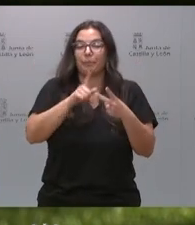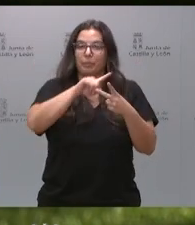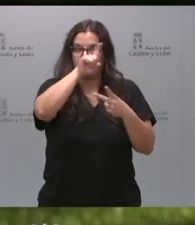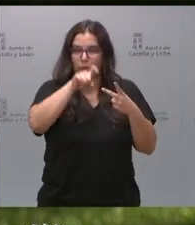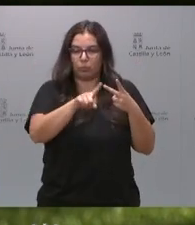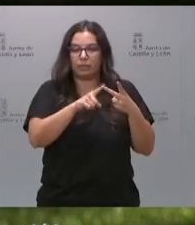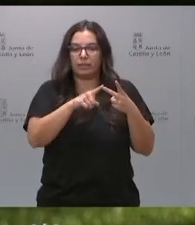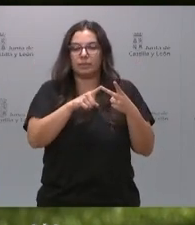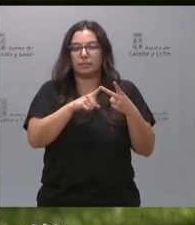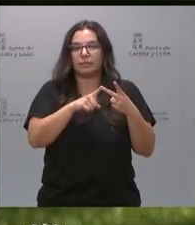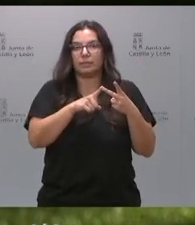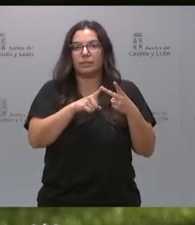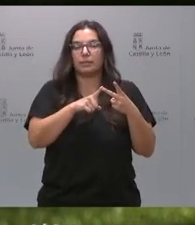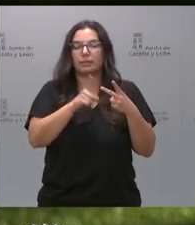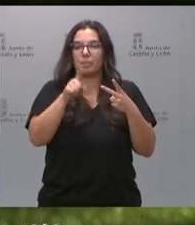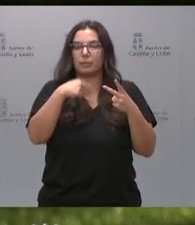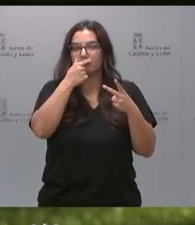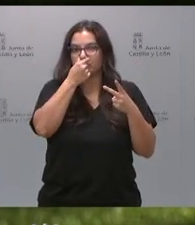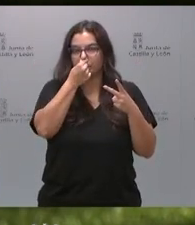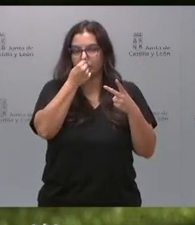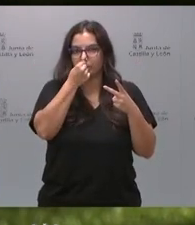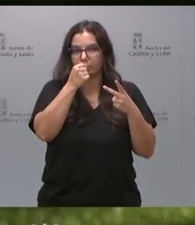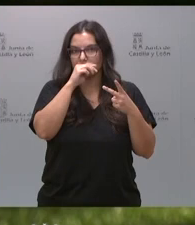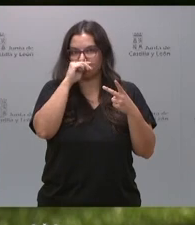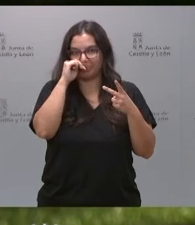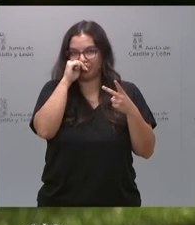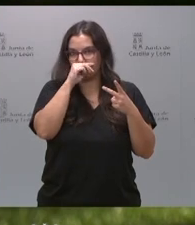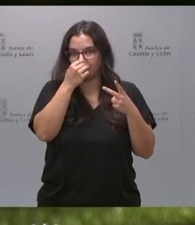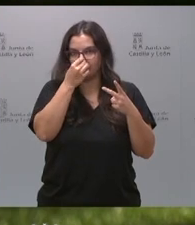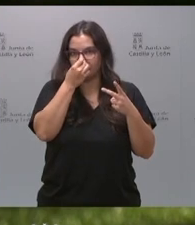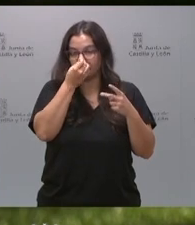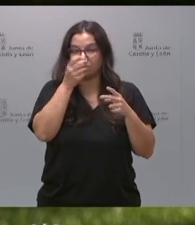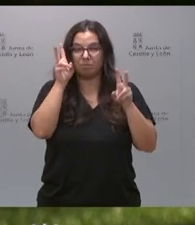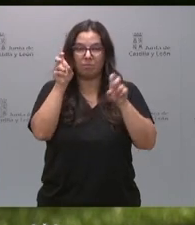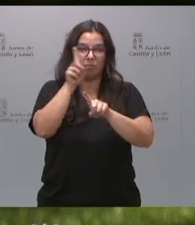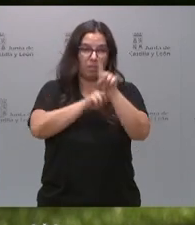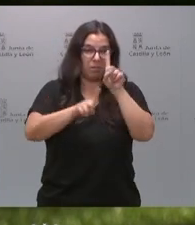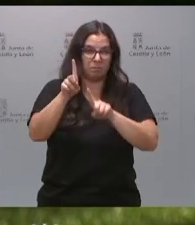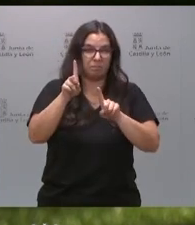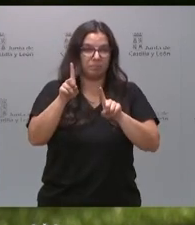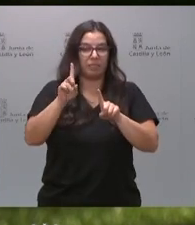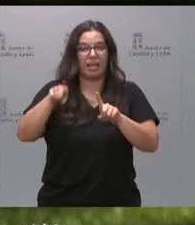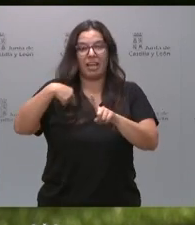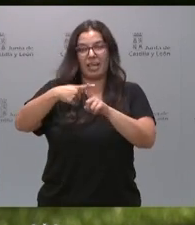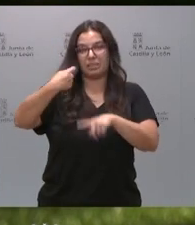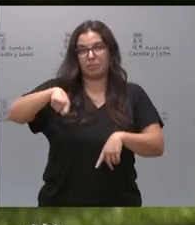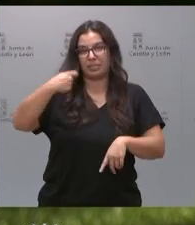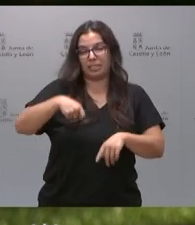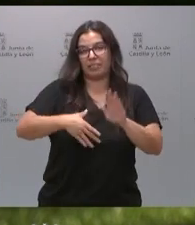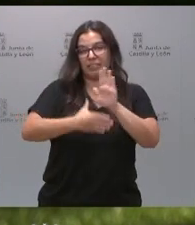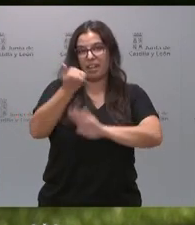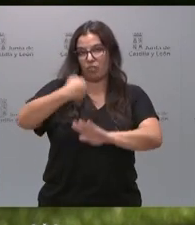por rematar lo que quería plantear, en torno a la polémica que ha surgido con el expresidente de la Federación de